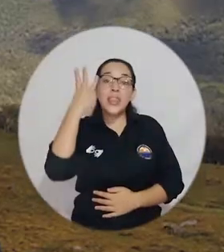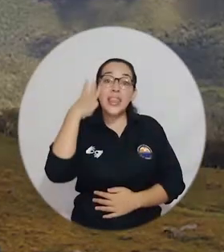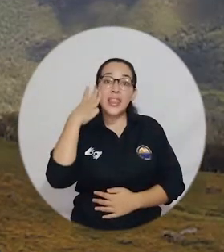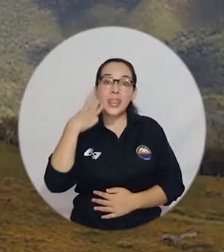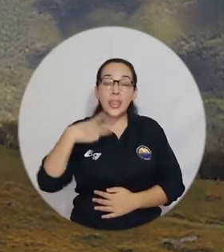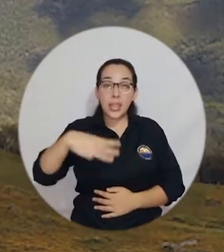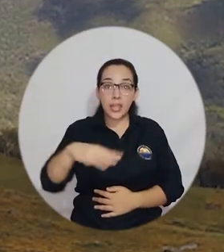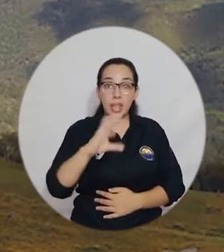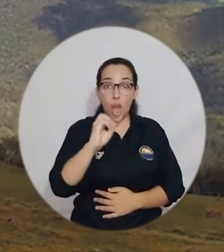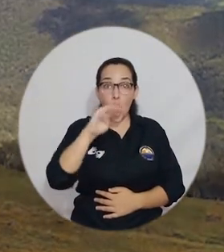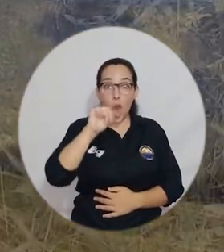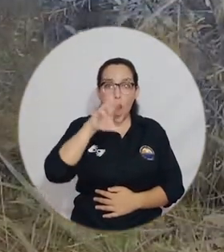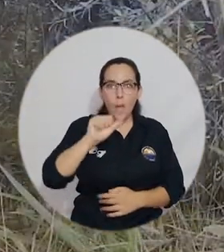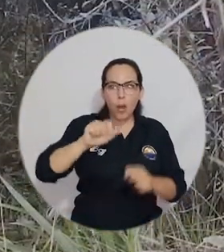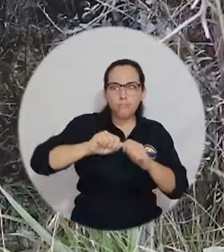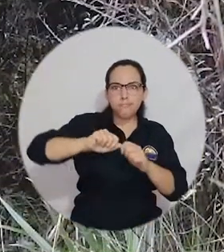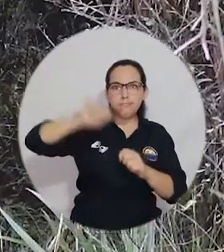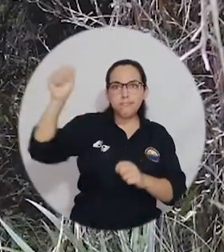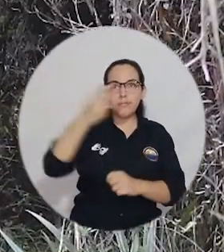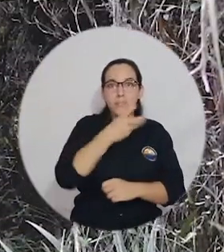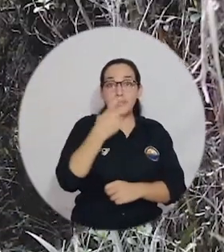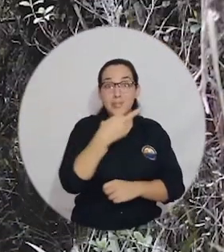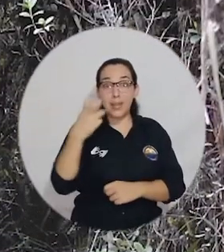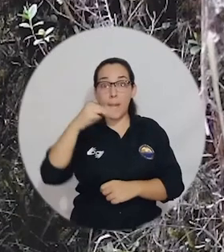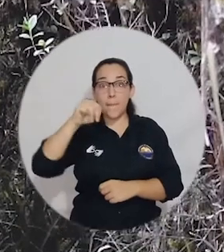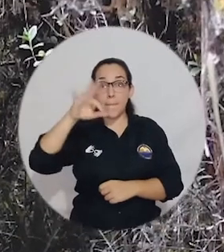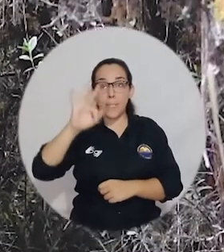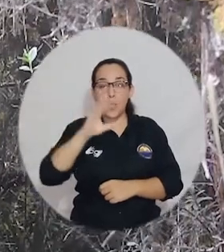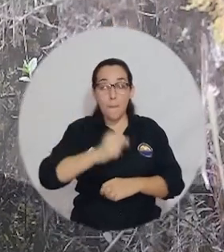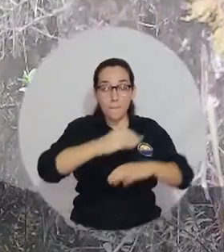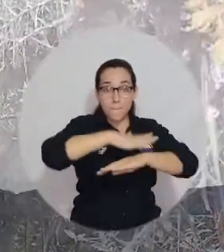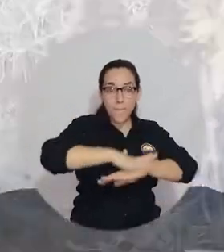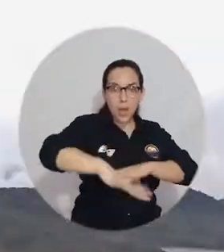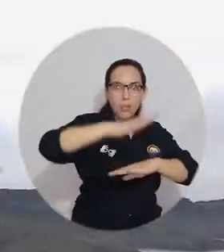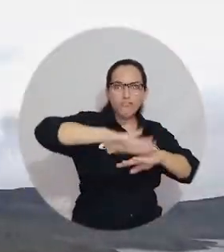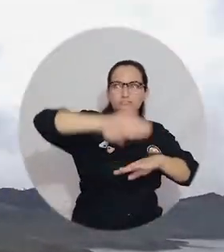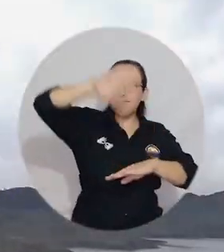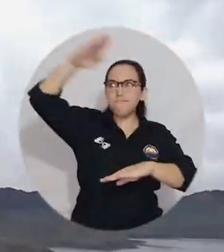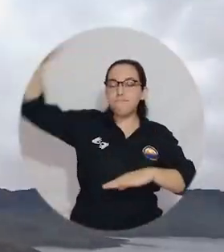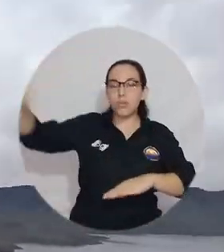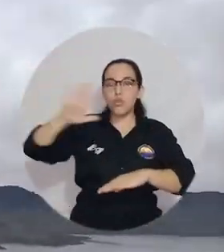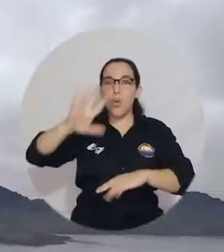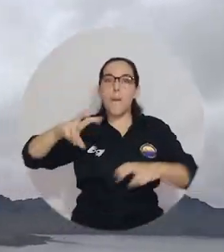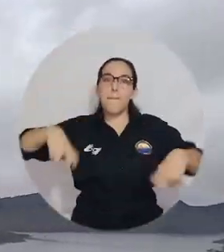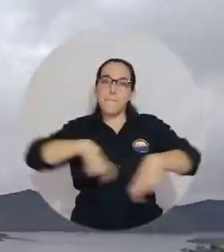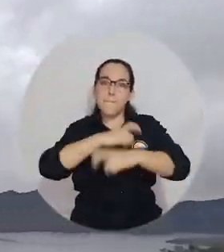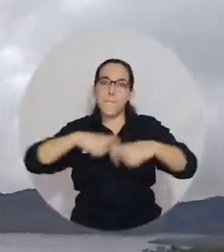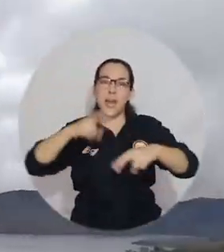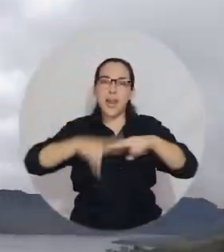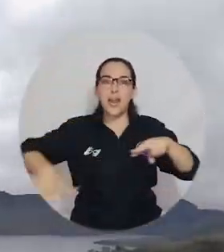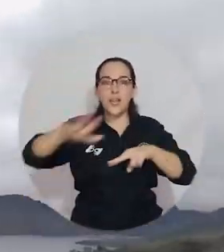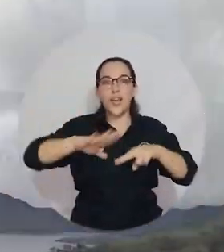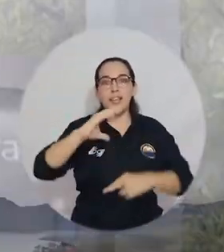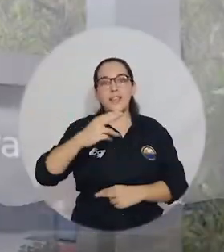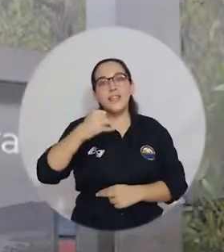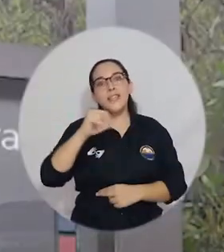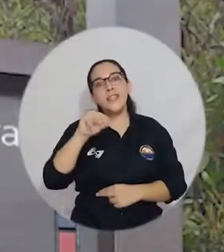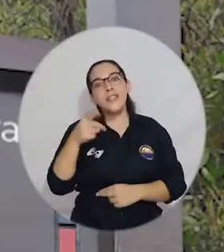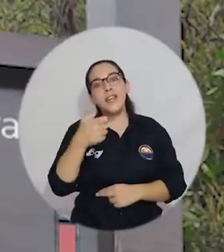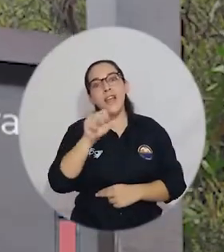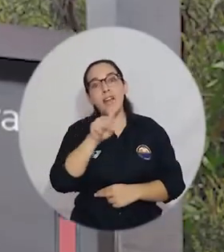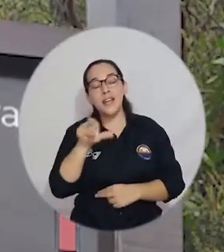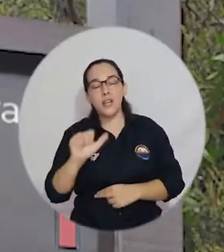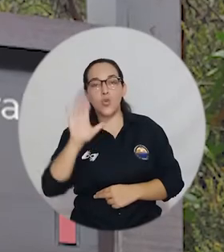Durante tres días, Omar Guerra estuvo a 3.700 metros sobre el nivel del mar en el emblemático Parque Nacional Natural Chingaza,